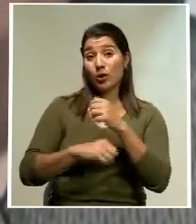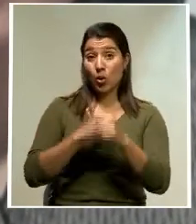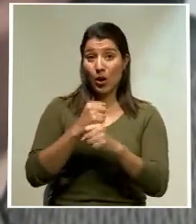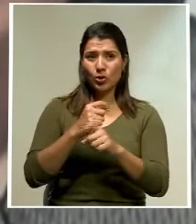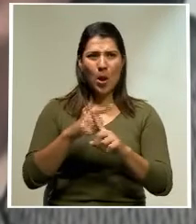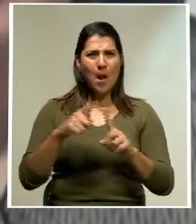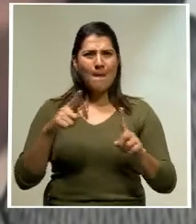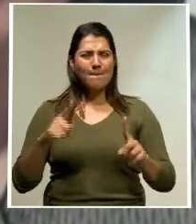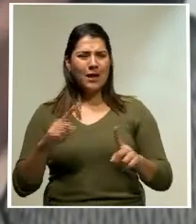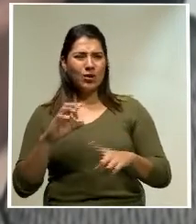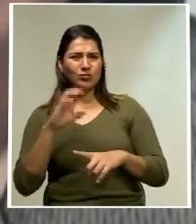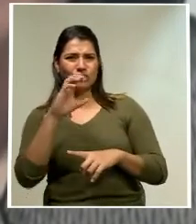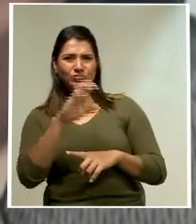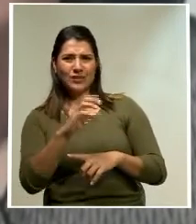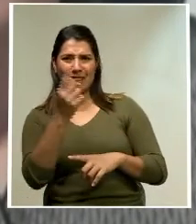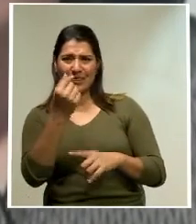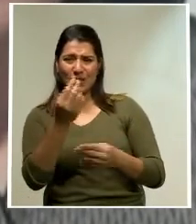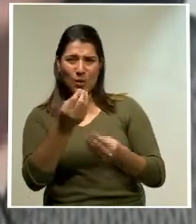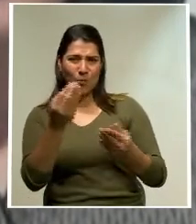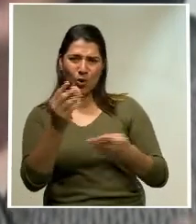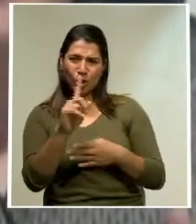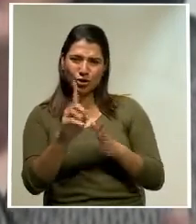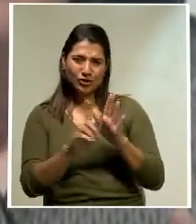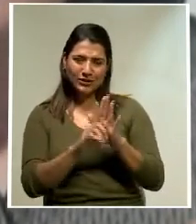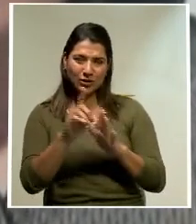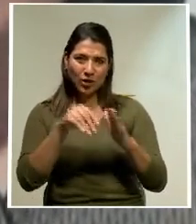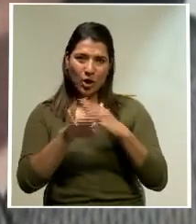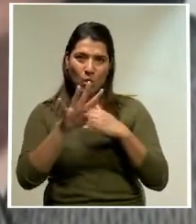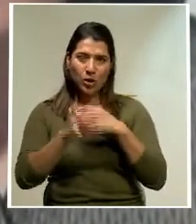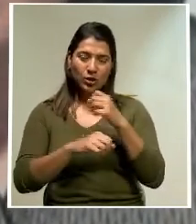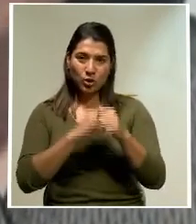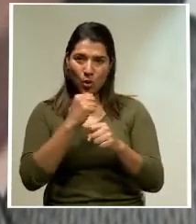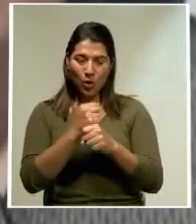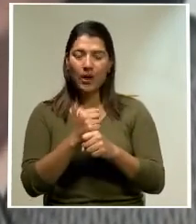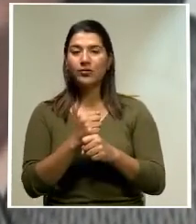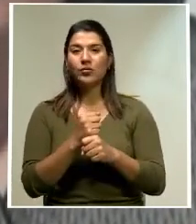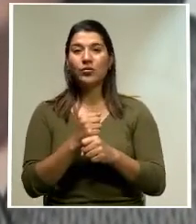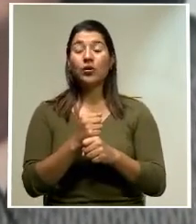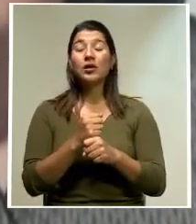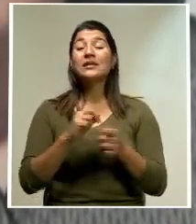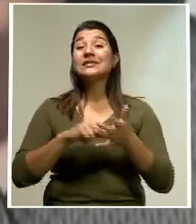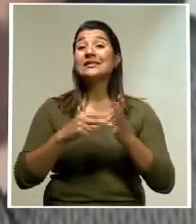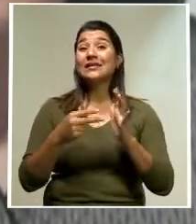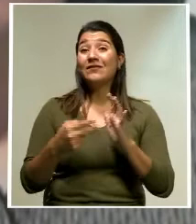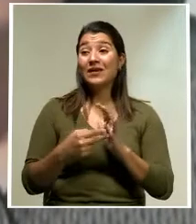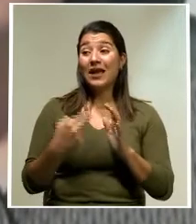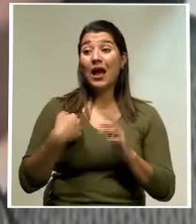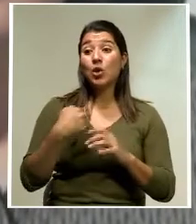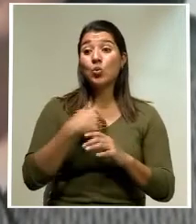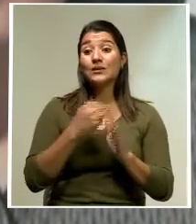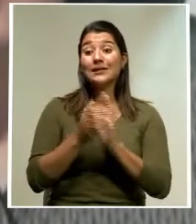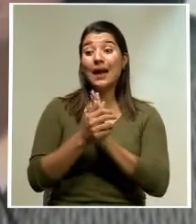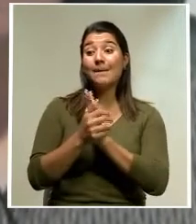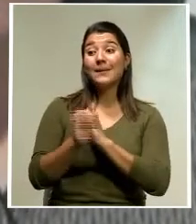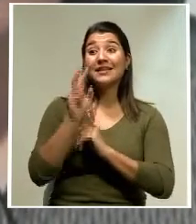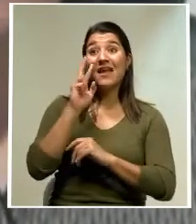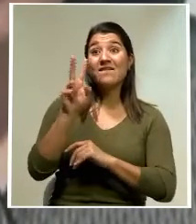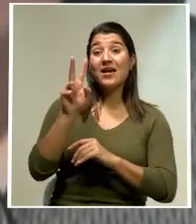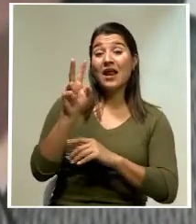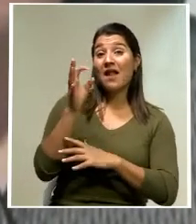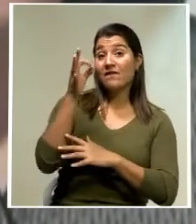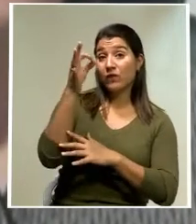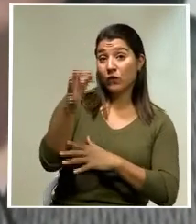desarrolla en ese periodo de tiempo. O sea, la visión país de largo plazo tiene que desarrollarse aún